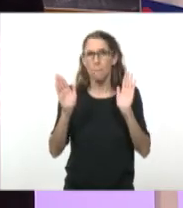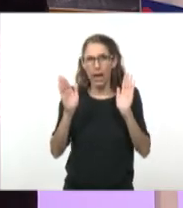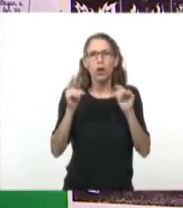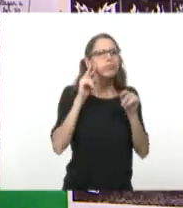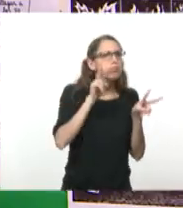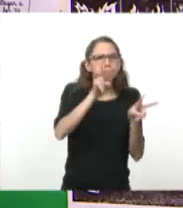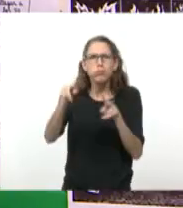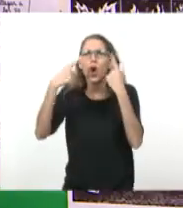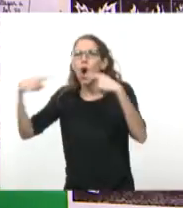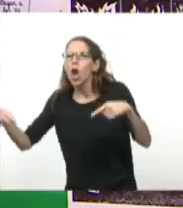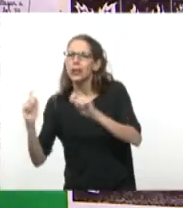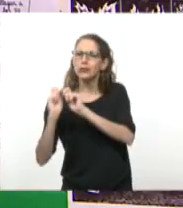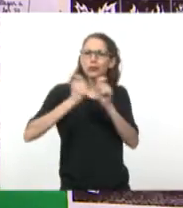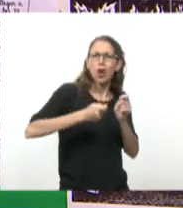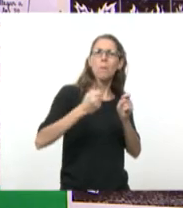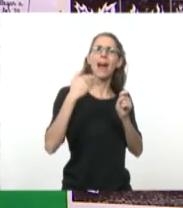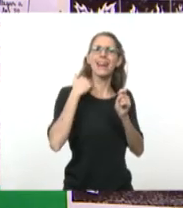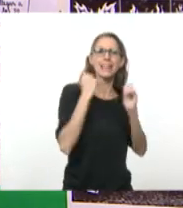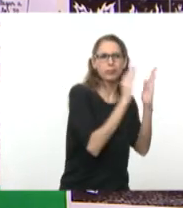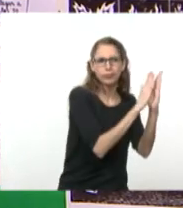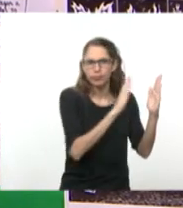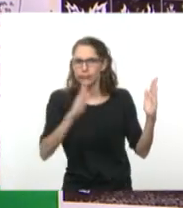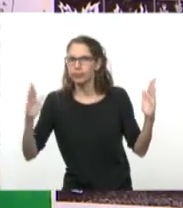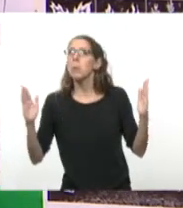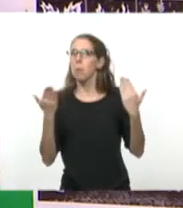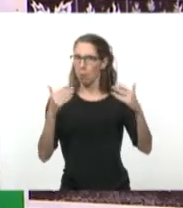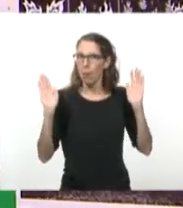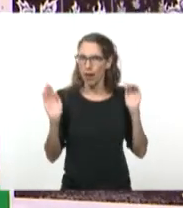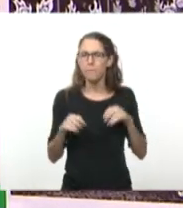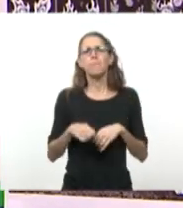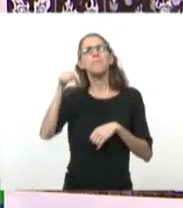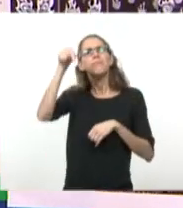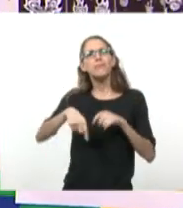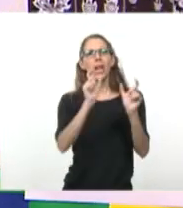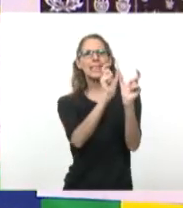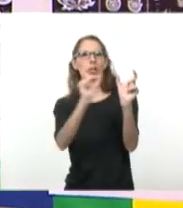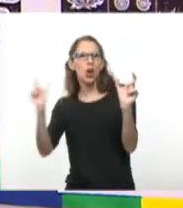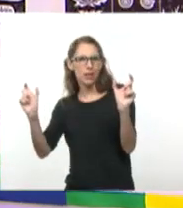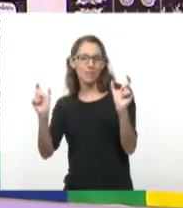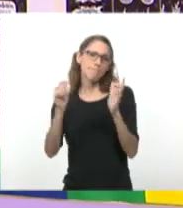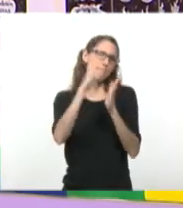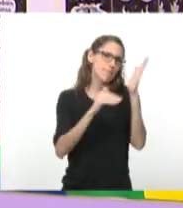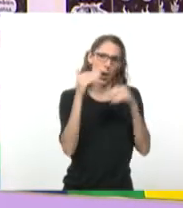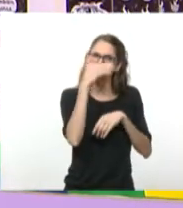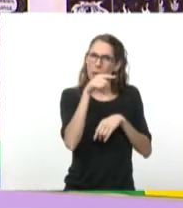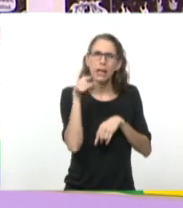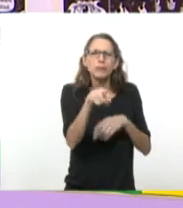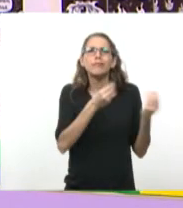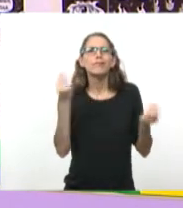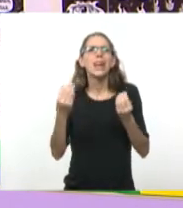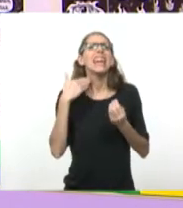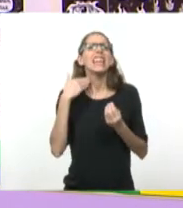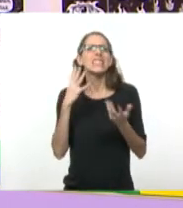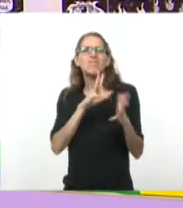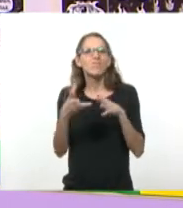claro. Lo que vamos a ver en los dibujos en blanco y negro, en este caso en las historietas, es que los grises se pueden usar de dos maneras.